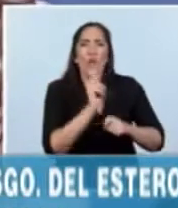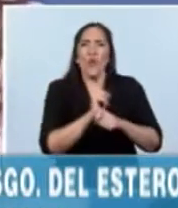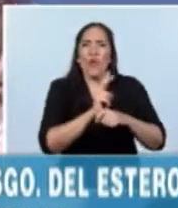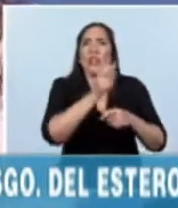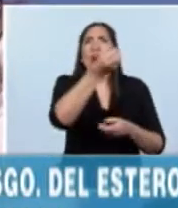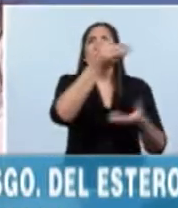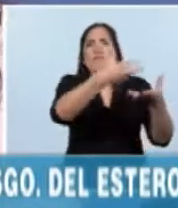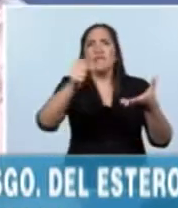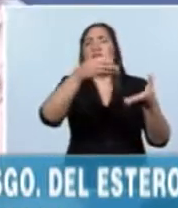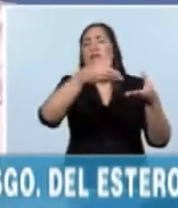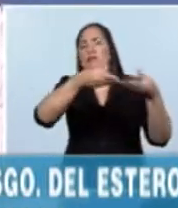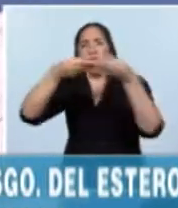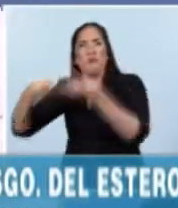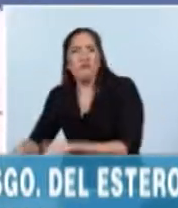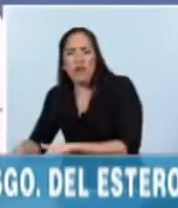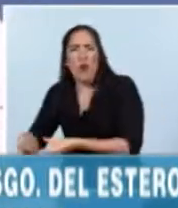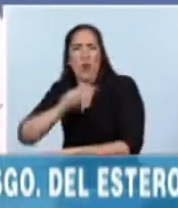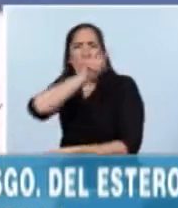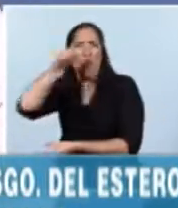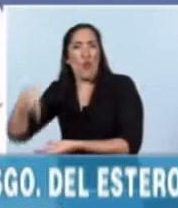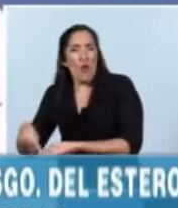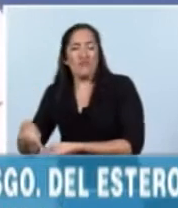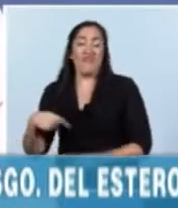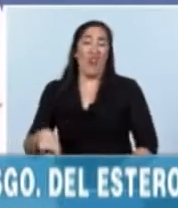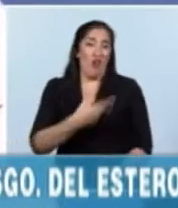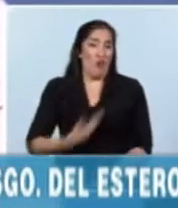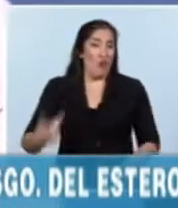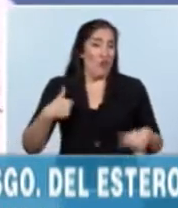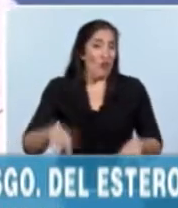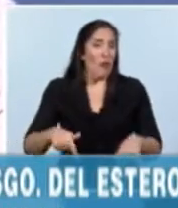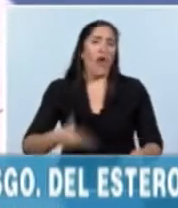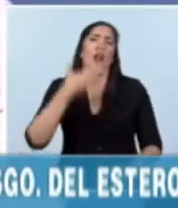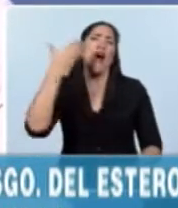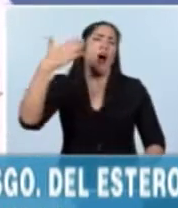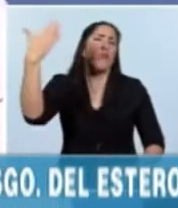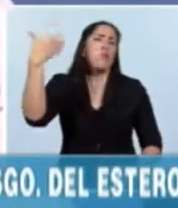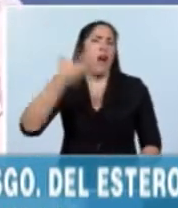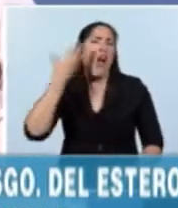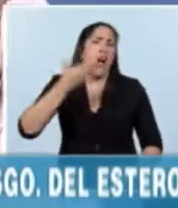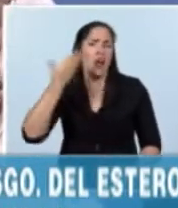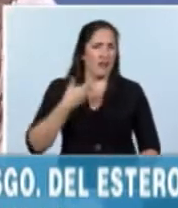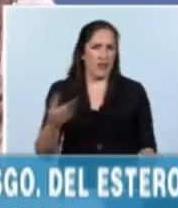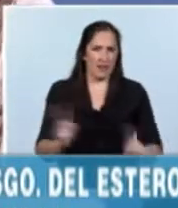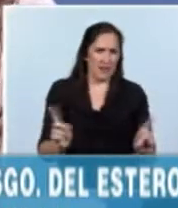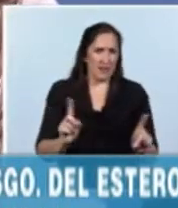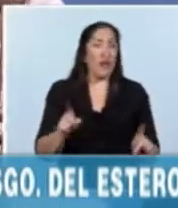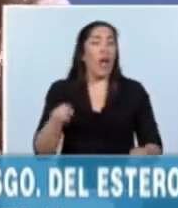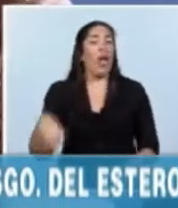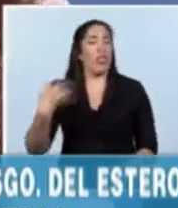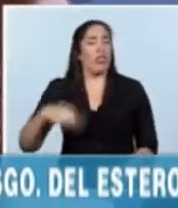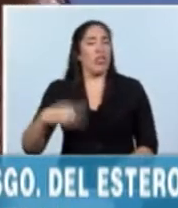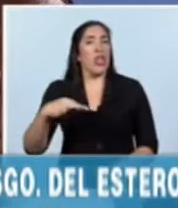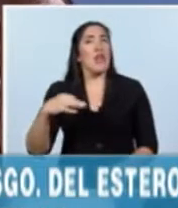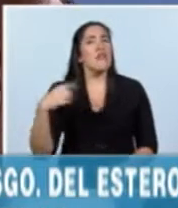de las pruebas. Bueno, este Gobierno que no habla tanto en los discursos. Y la verdad que estas son cosas que deberían